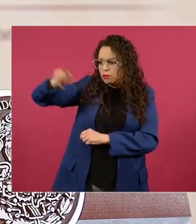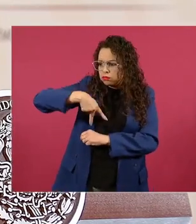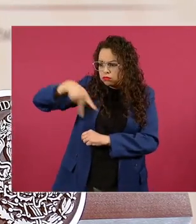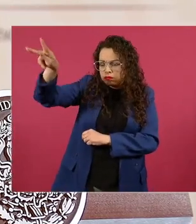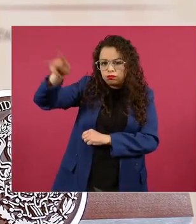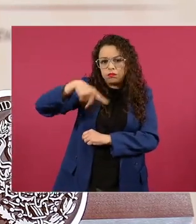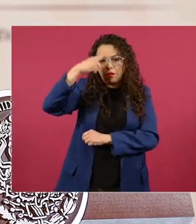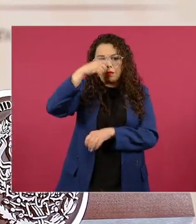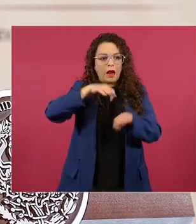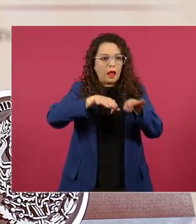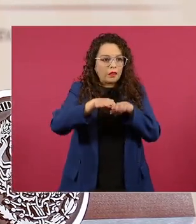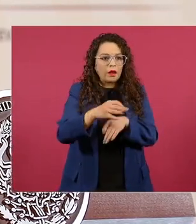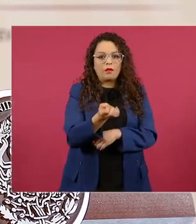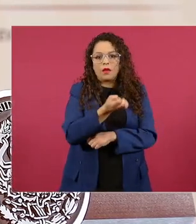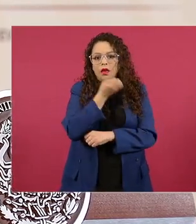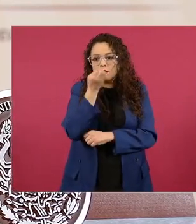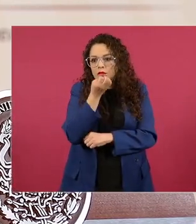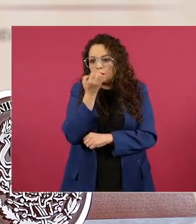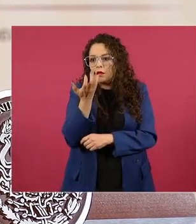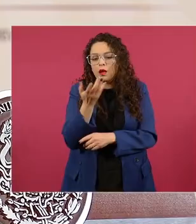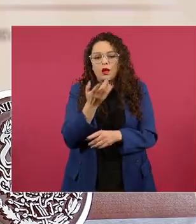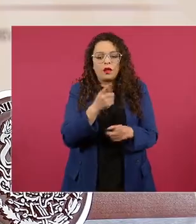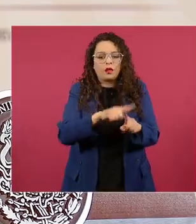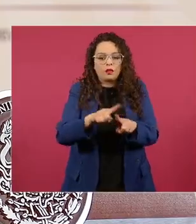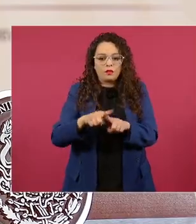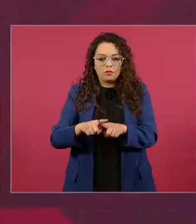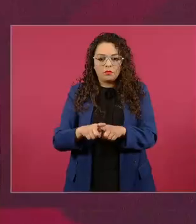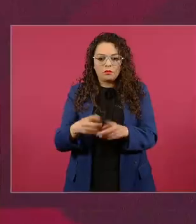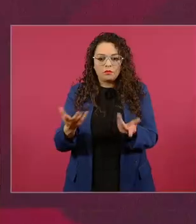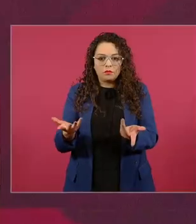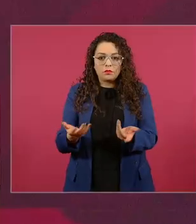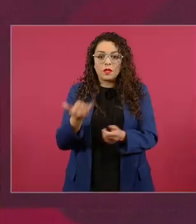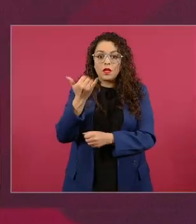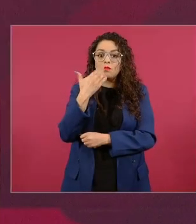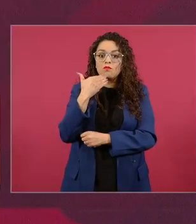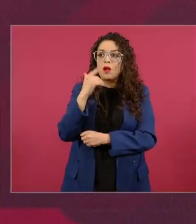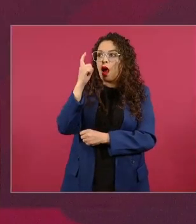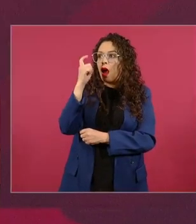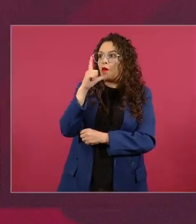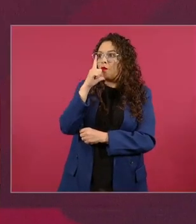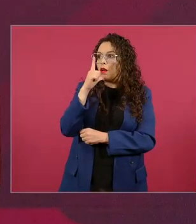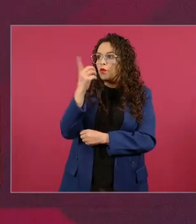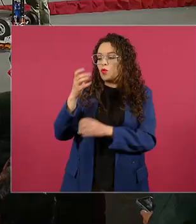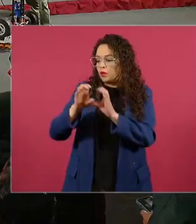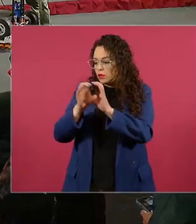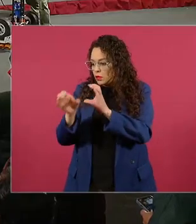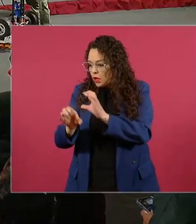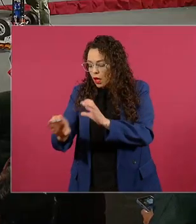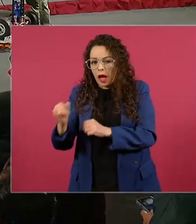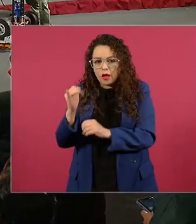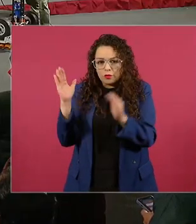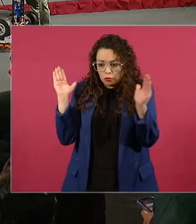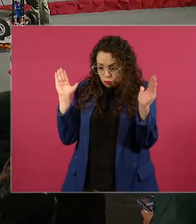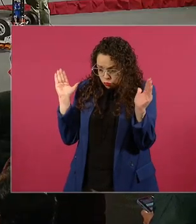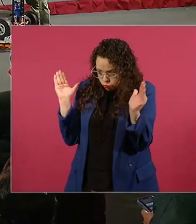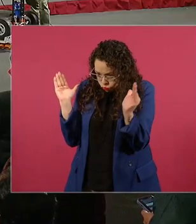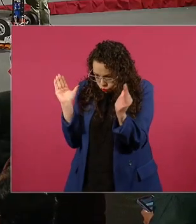públicos huevitos de 30 metros cuadrados